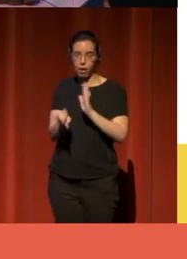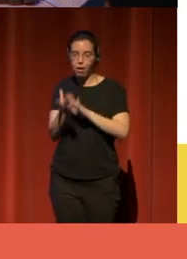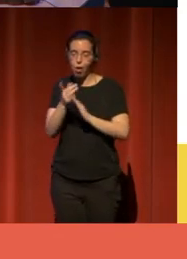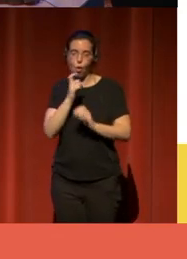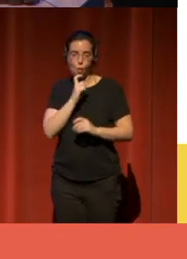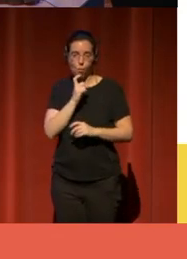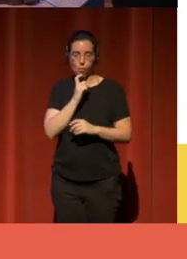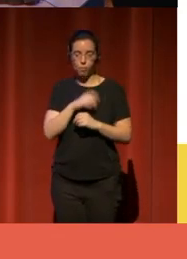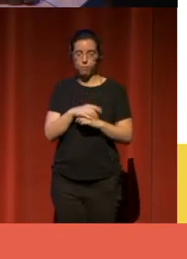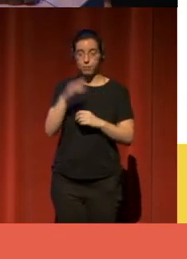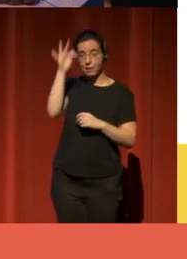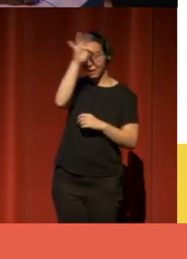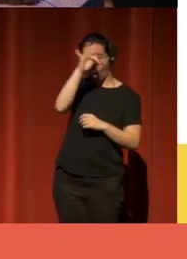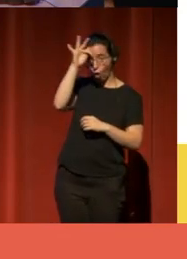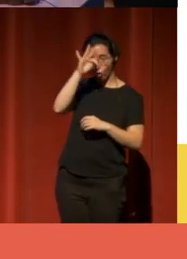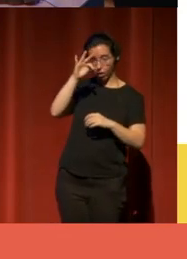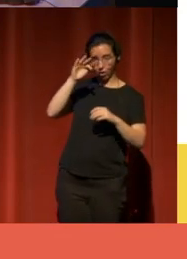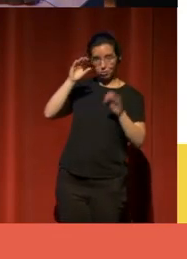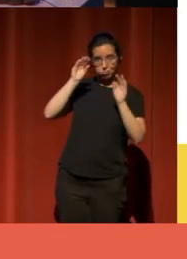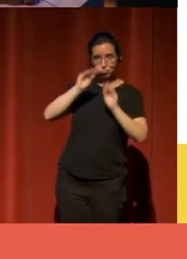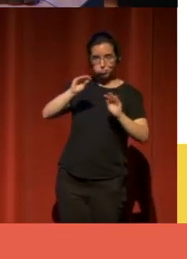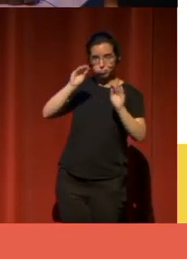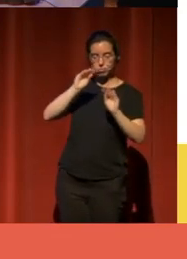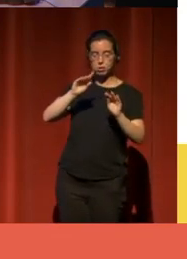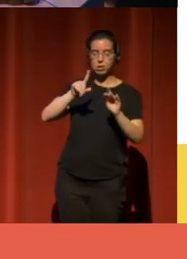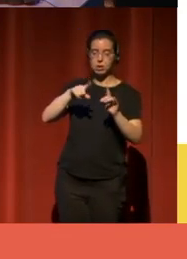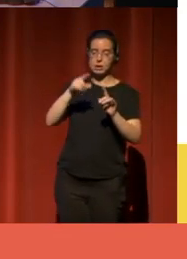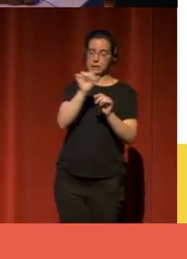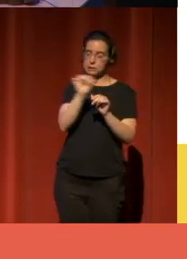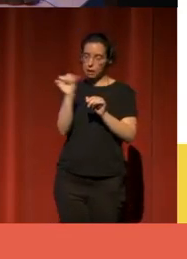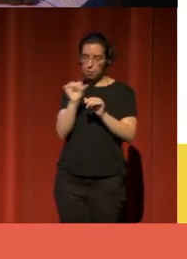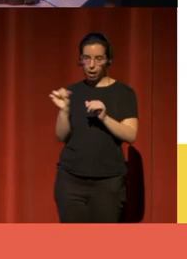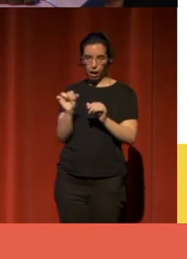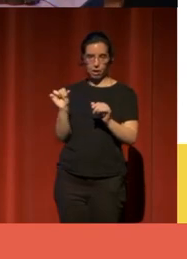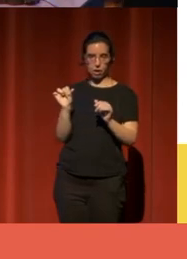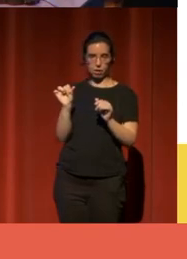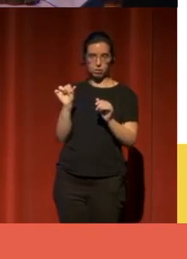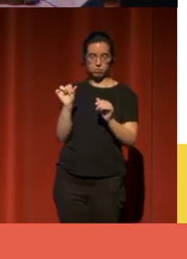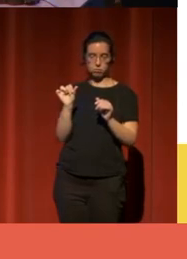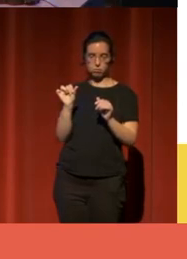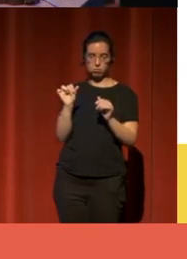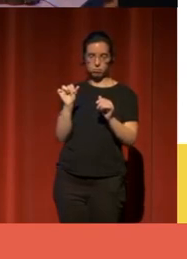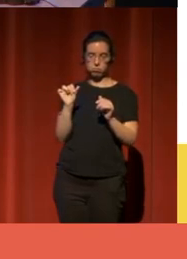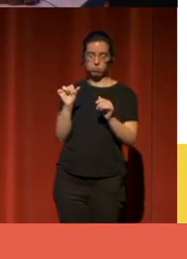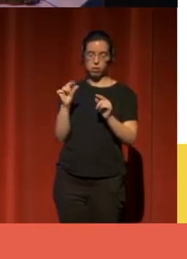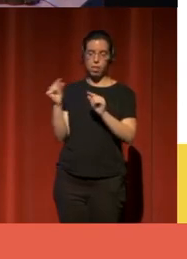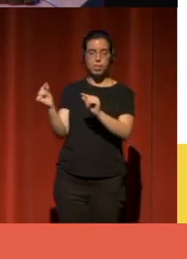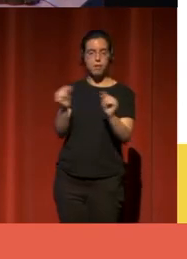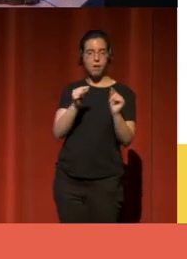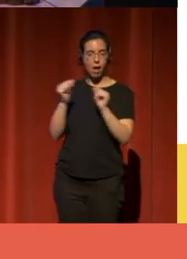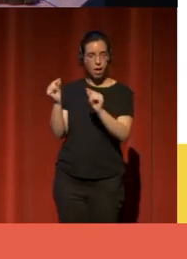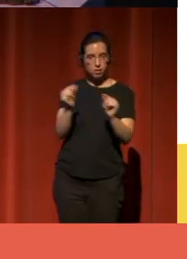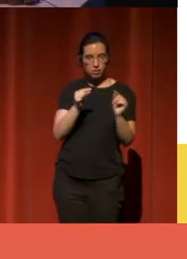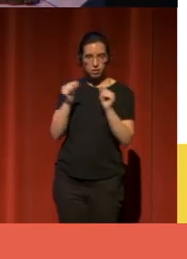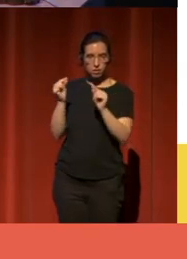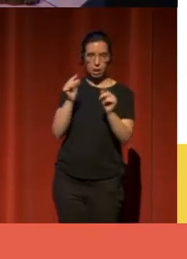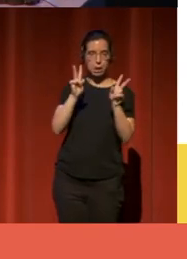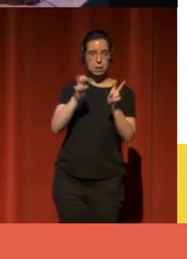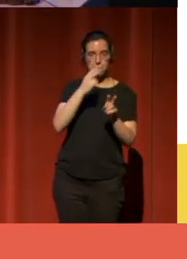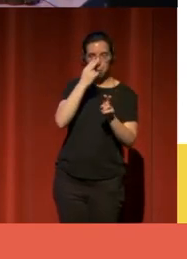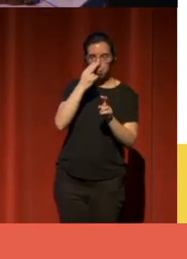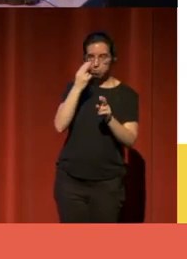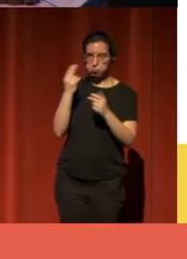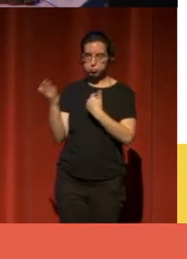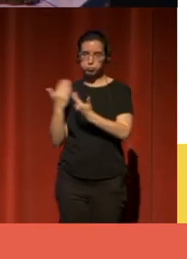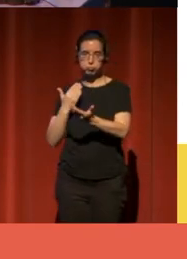Durante esta parte teórica, se celebran sesiones semanales en las que se debaten temas de interés para